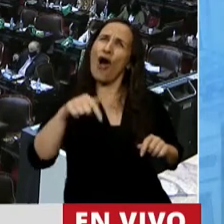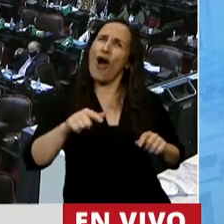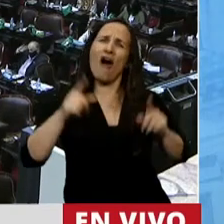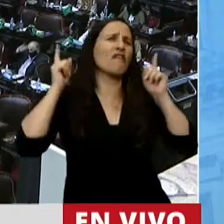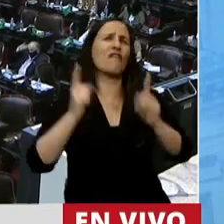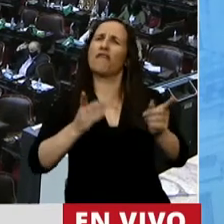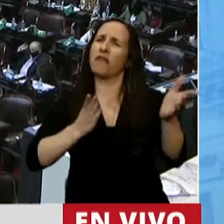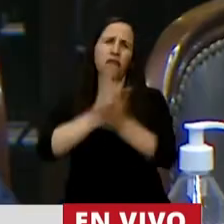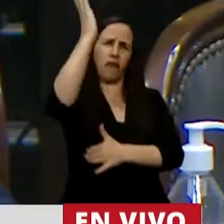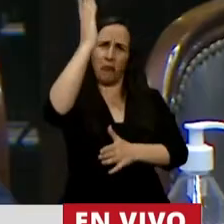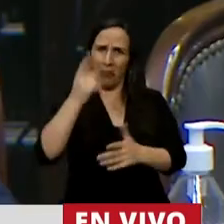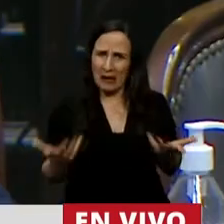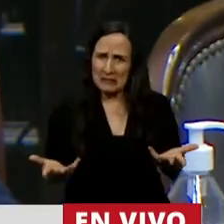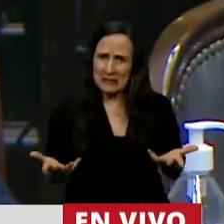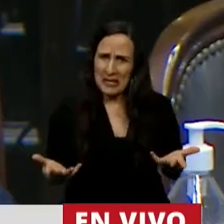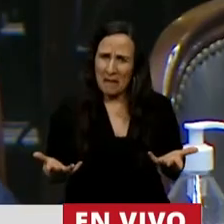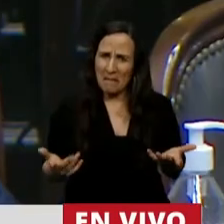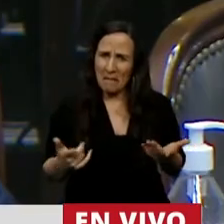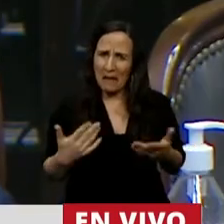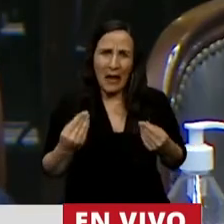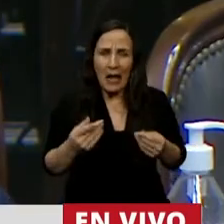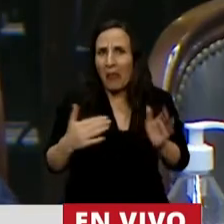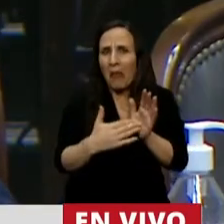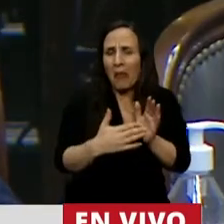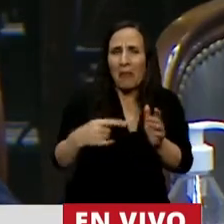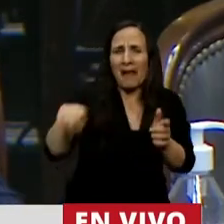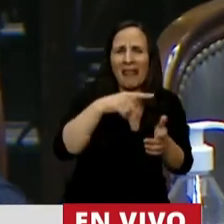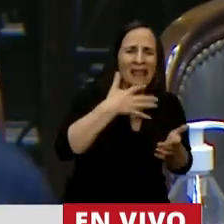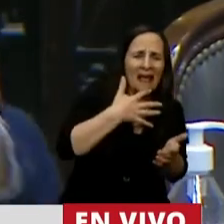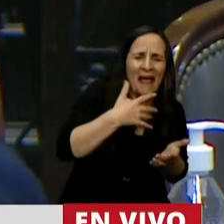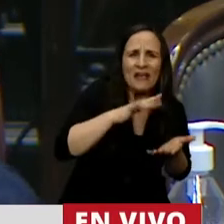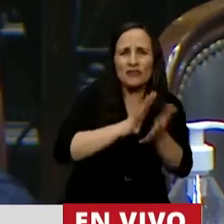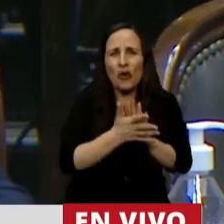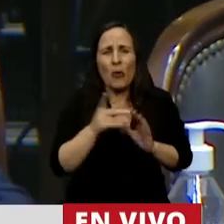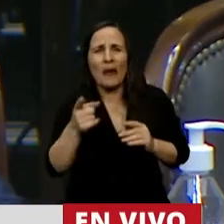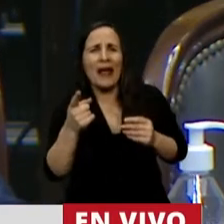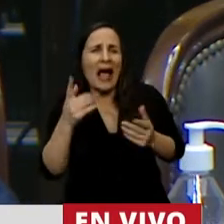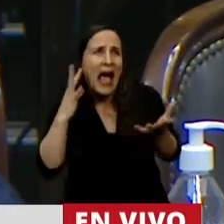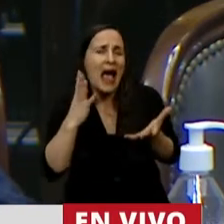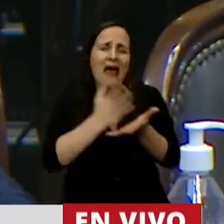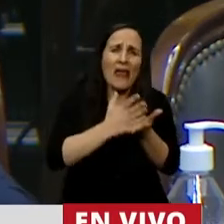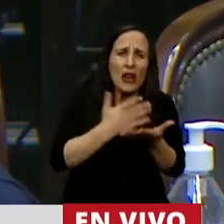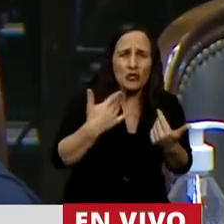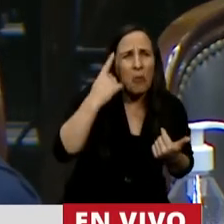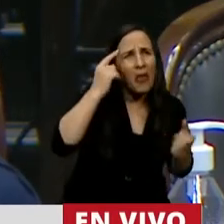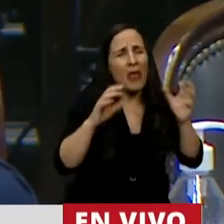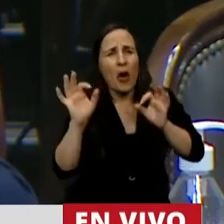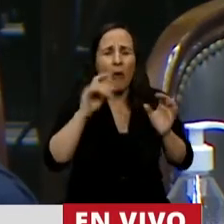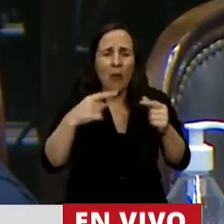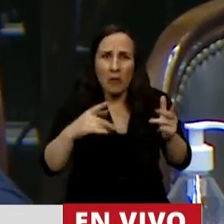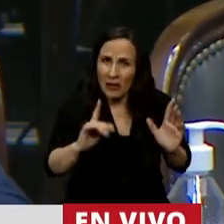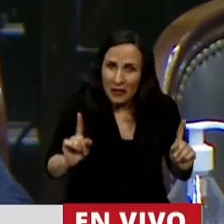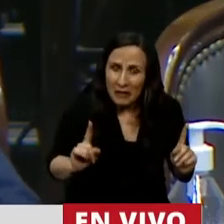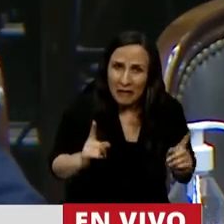que no dejan lugar a la interpretación incremental y relativa en el sostenimiento de un derecho? Por eso